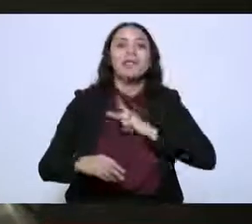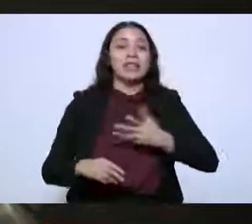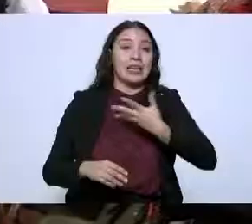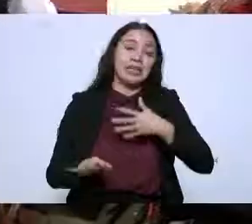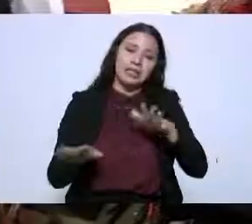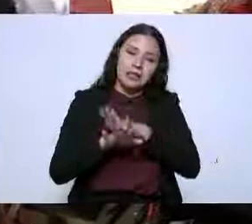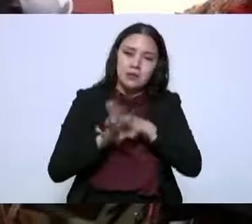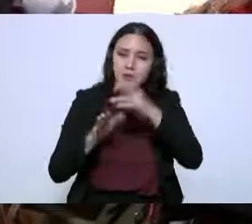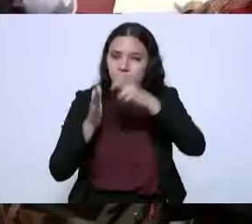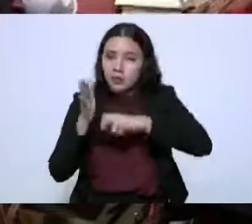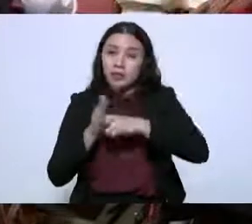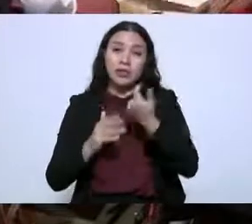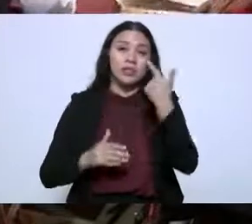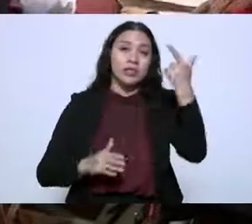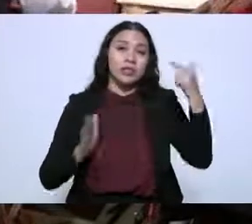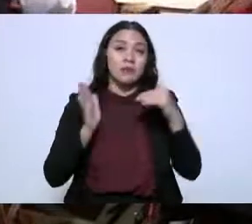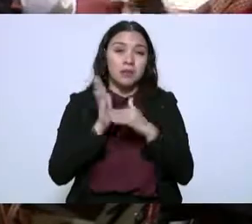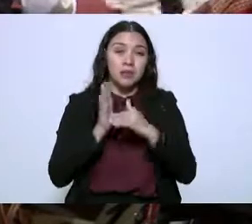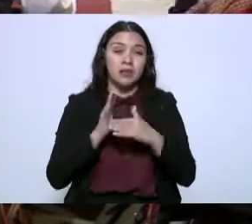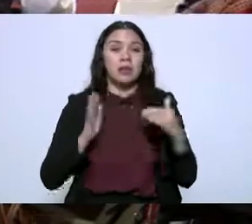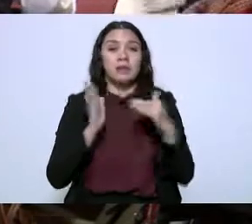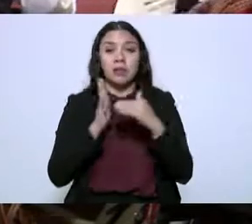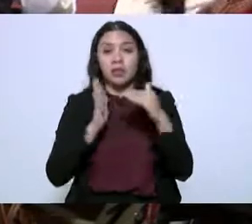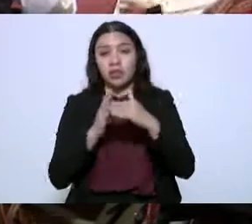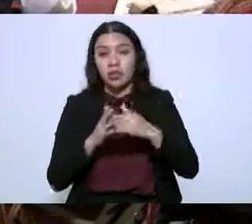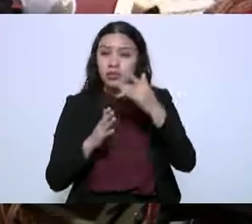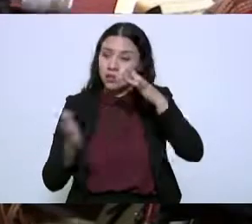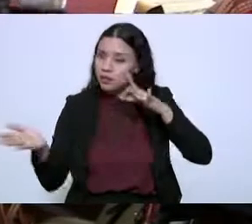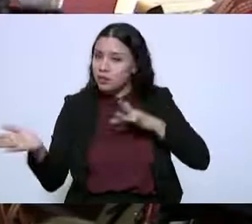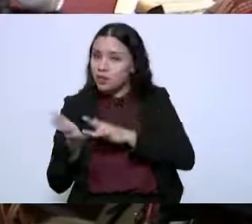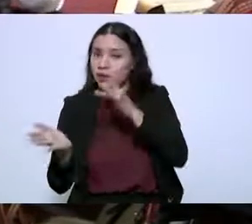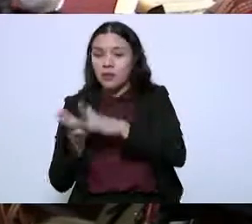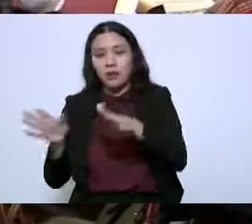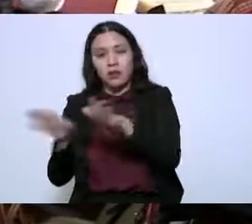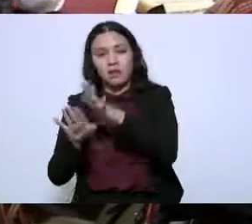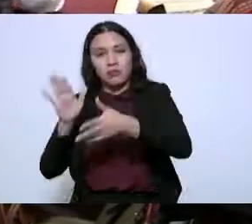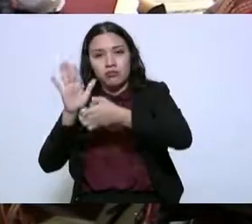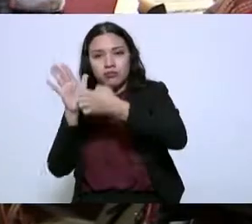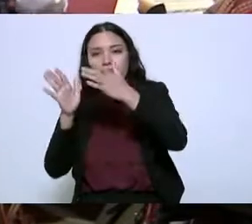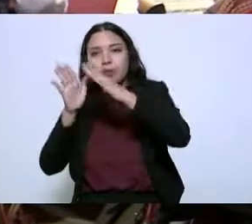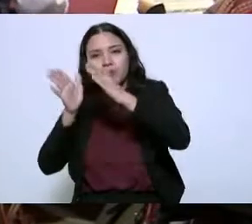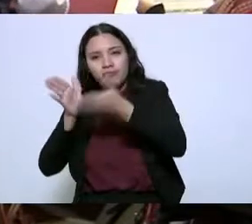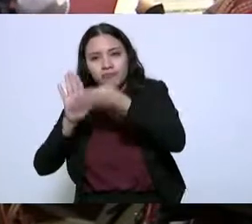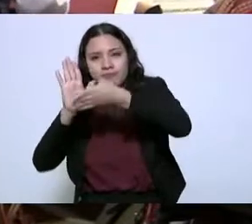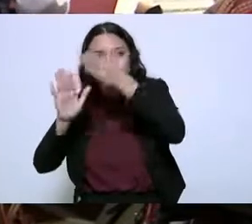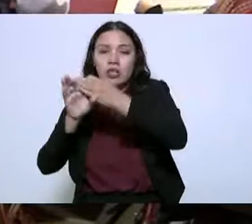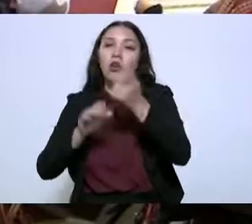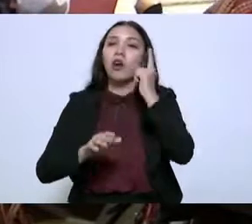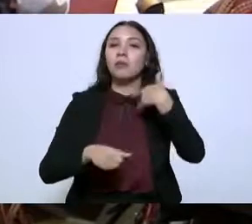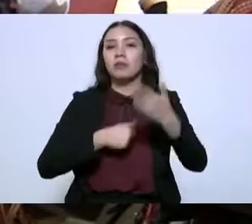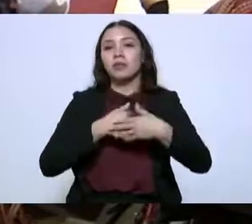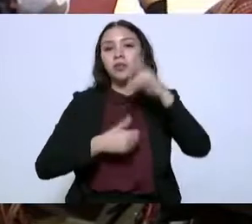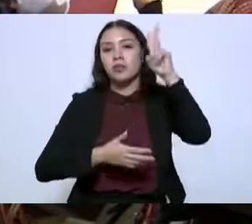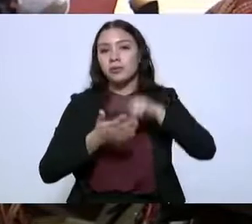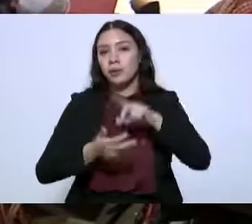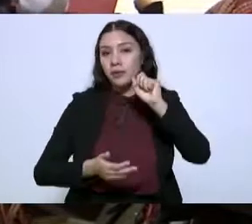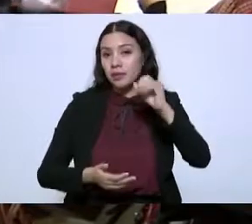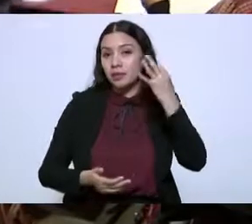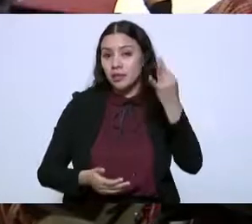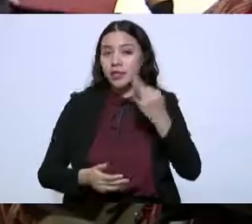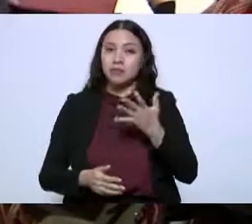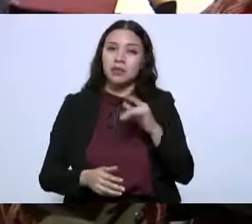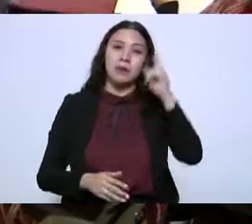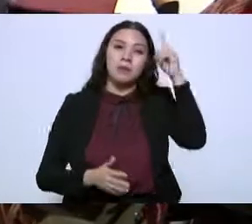invertido aproximadamente 7 mil millones de pesos, para el 2023 se tiene contemplado 1 mil